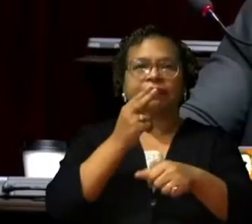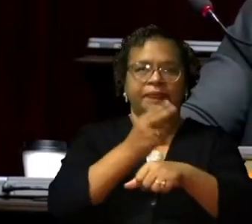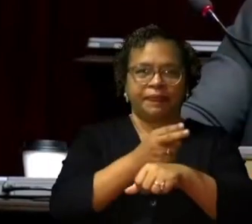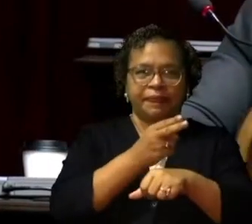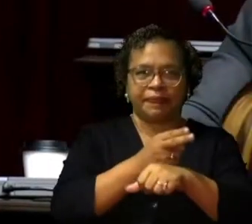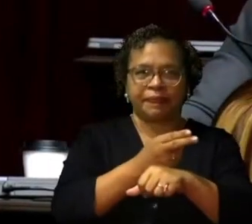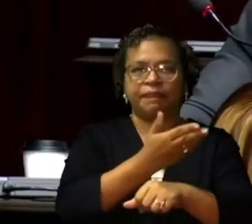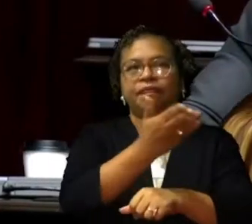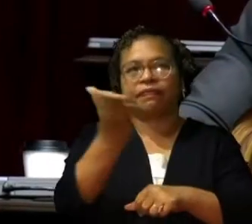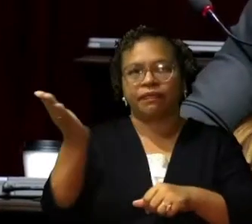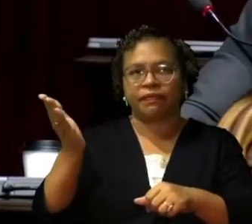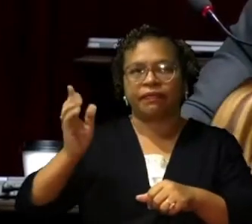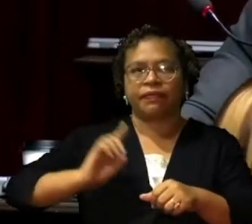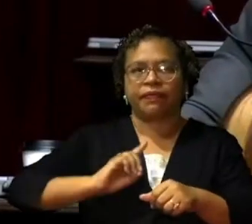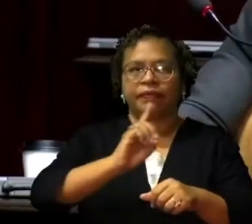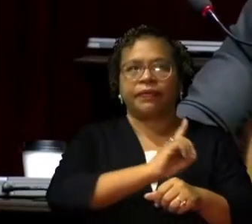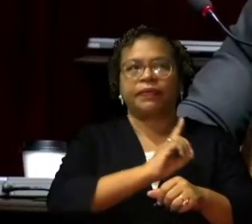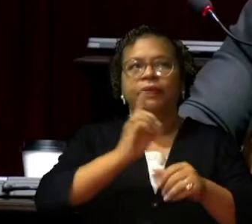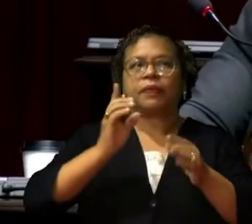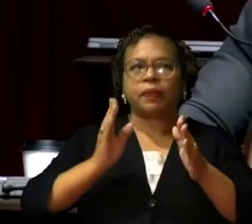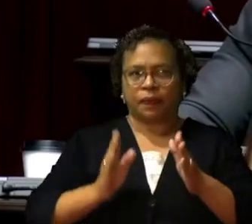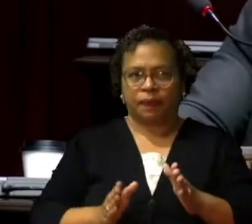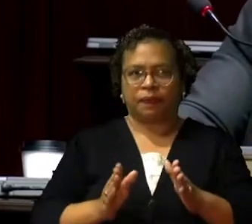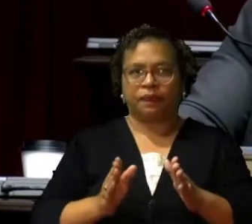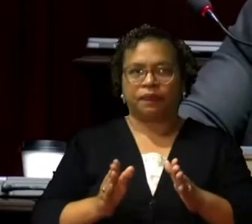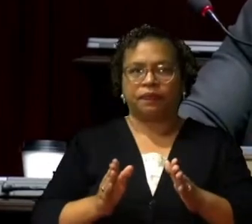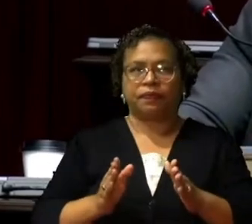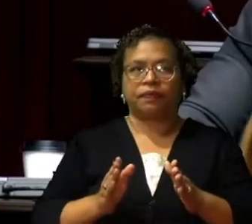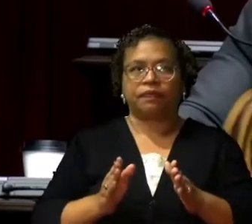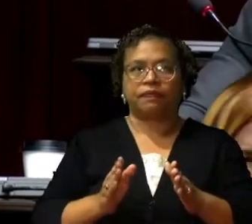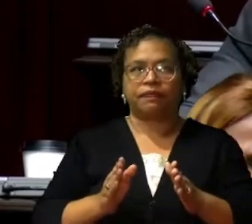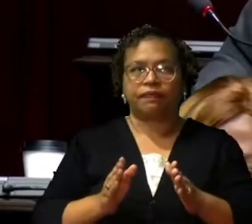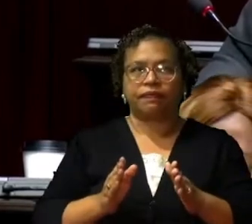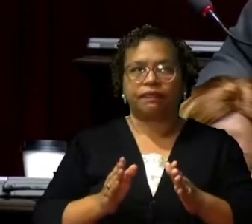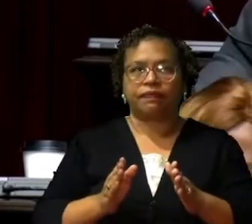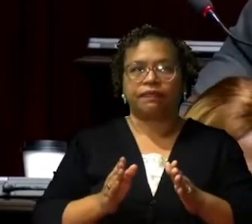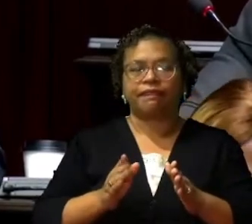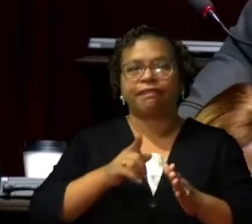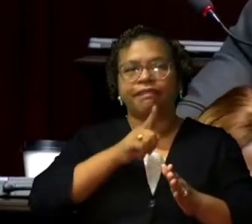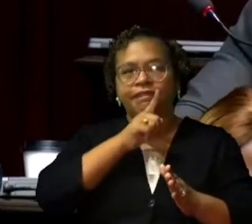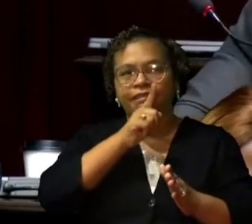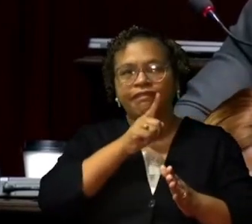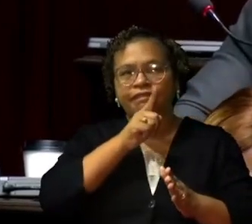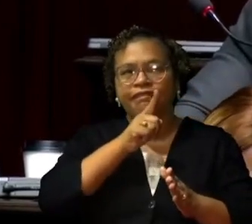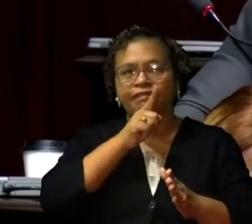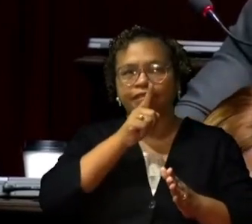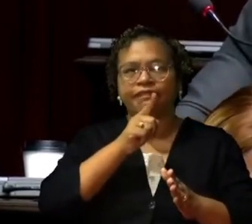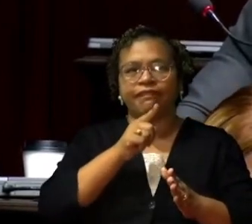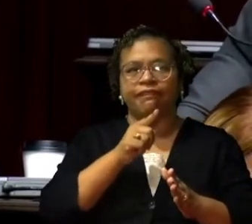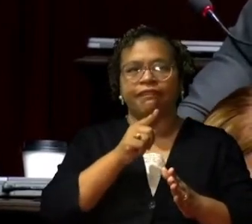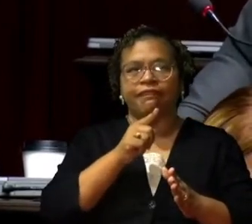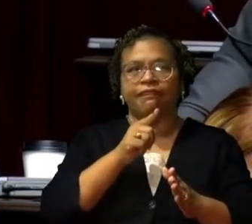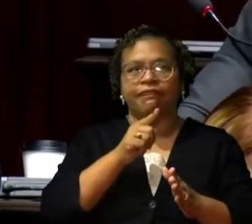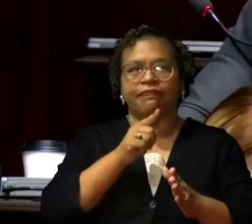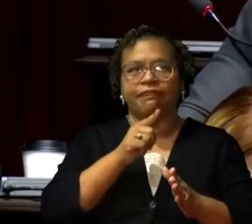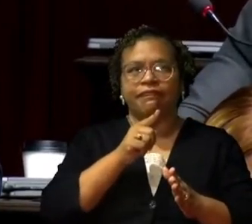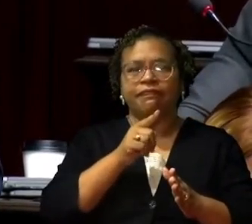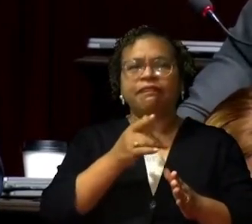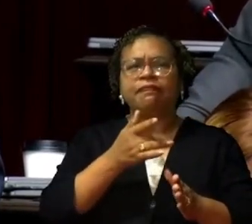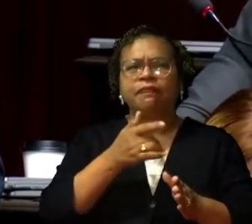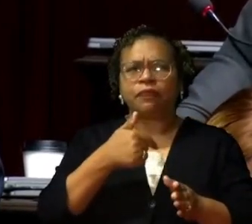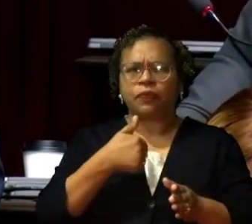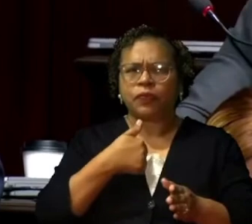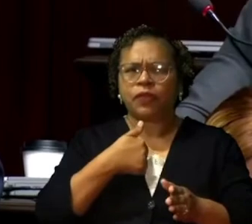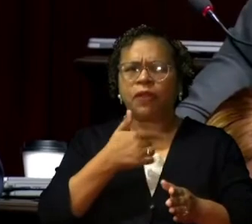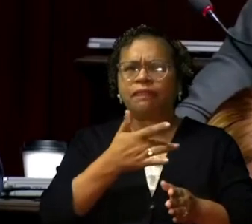colegas diputados. La verdad que yo me siento triste,